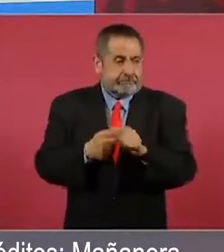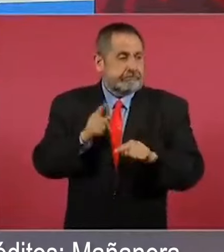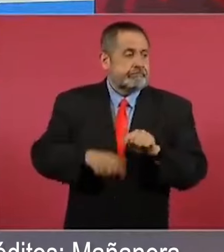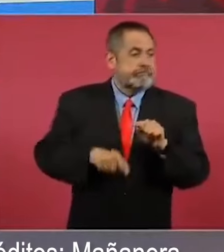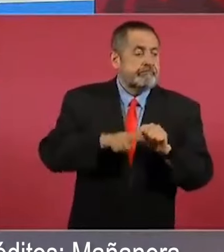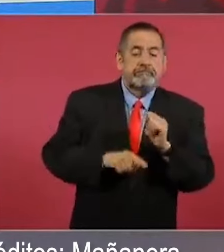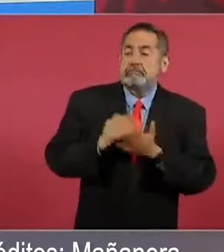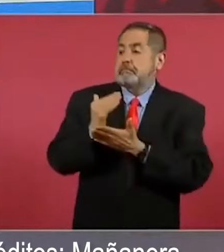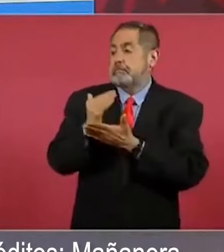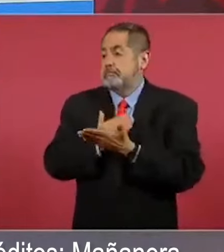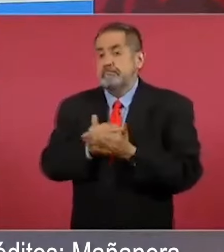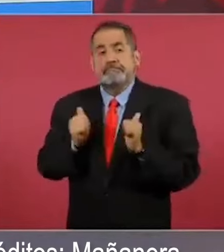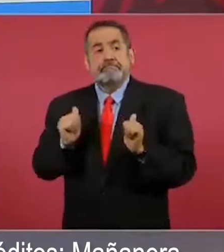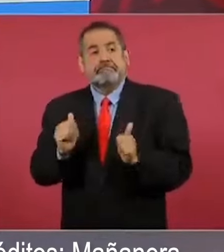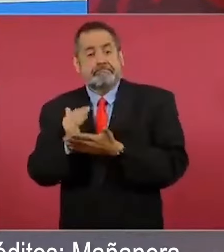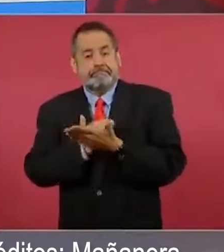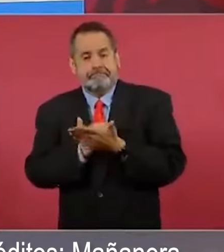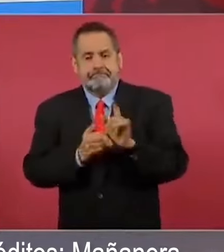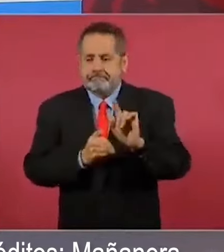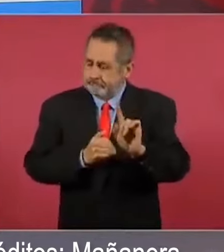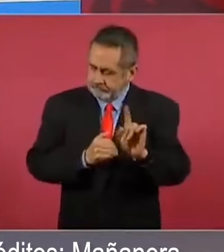Porque, a ver,